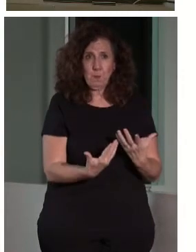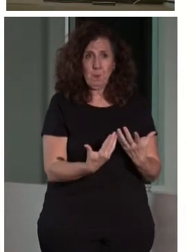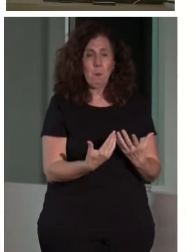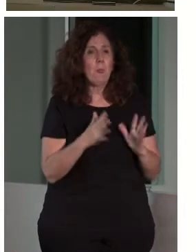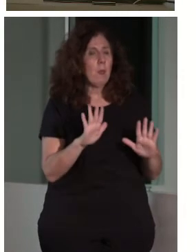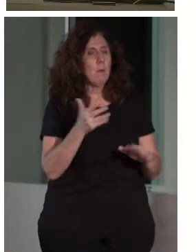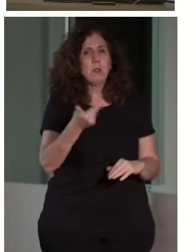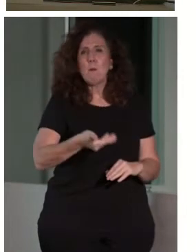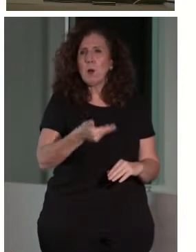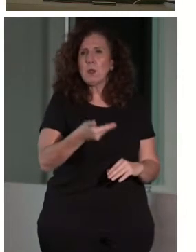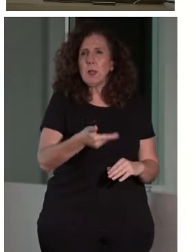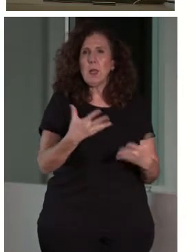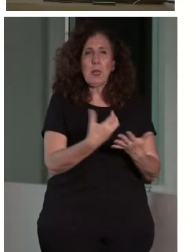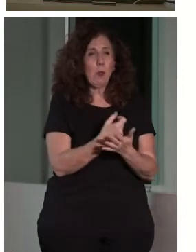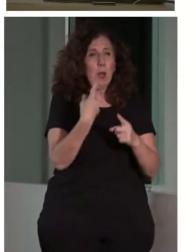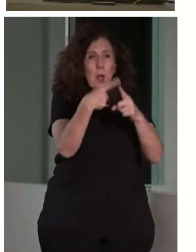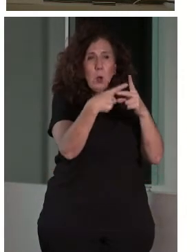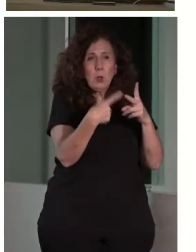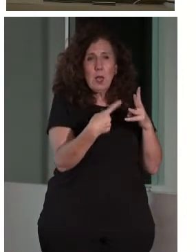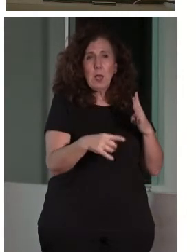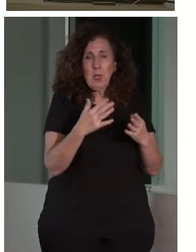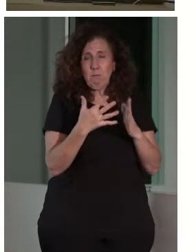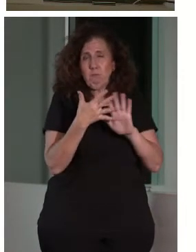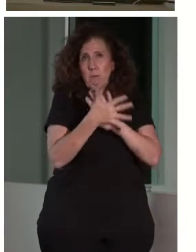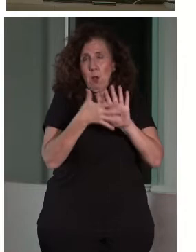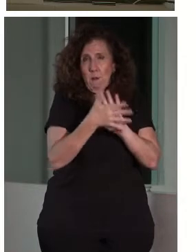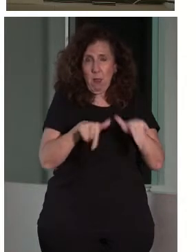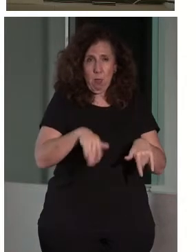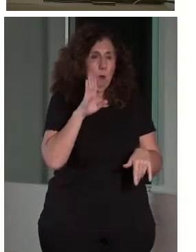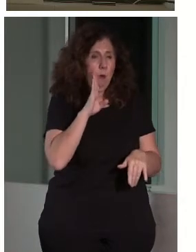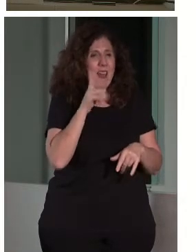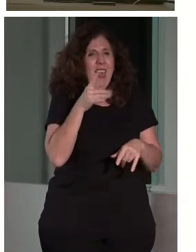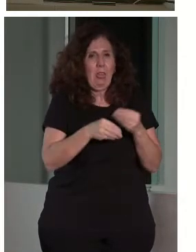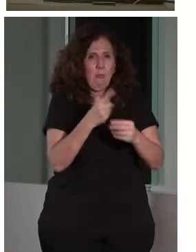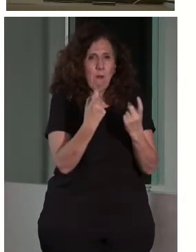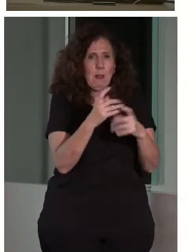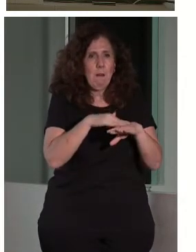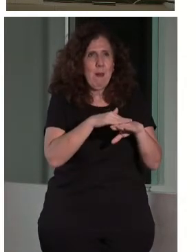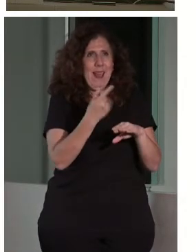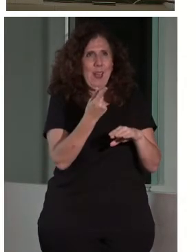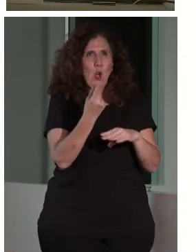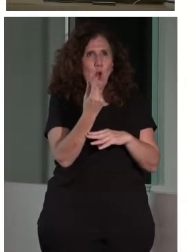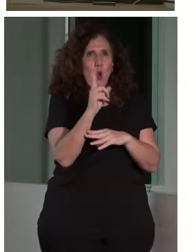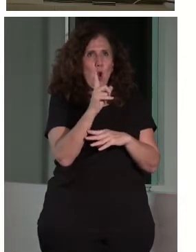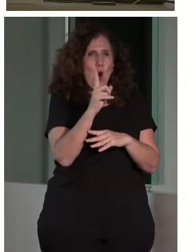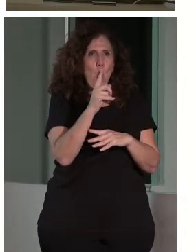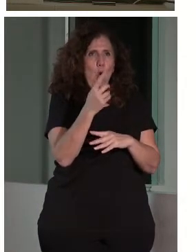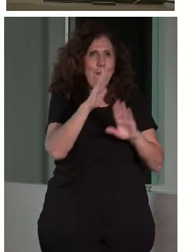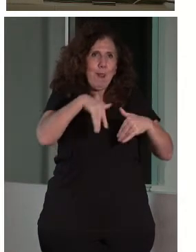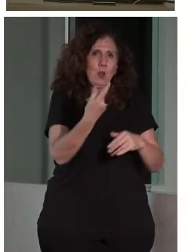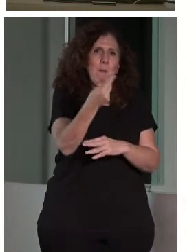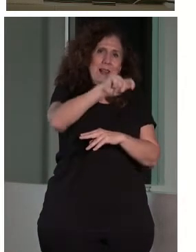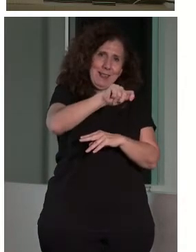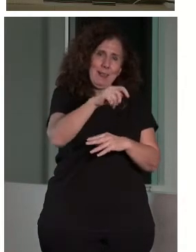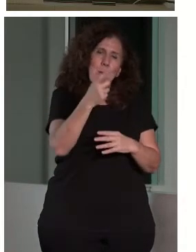es importante que iría, de todos estos factores que he puesto aquí sobre qué hace falta para que no salga más caro, la colaboración de las asociaciones es